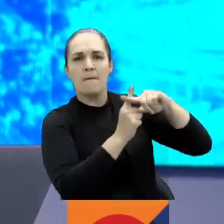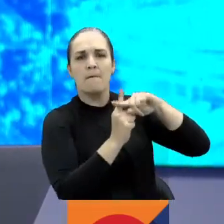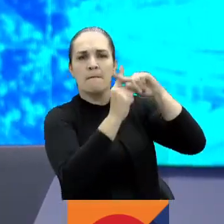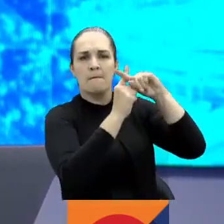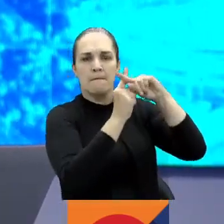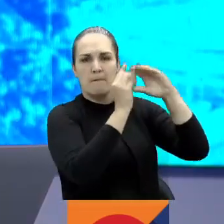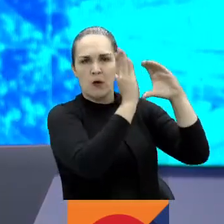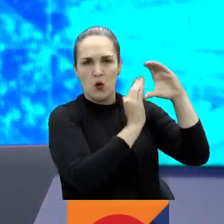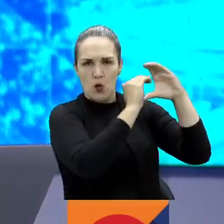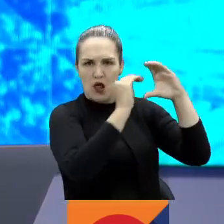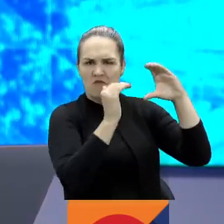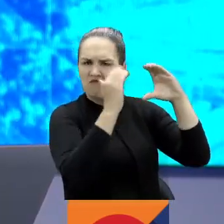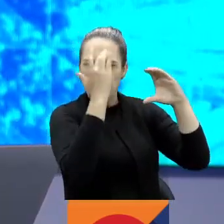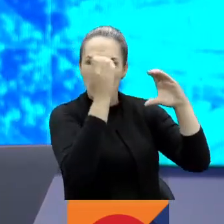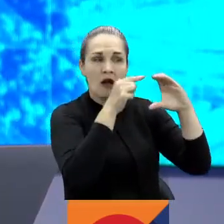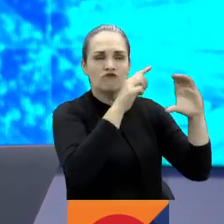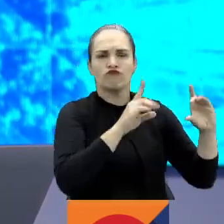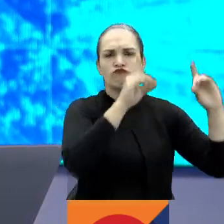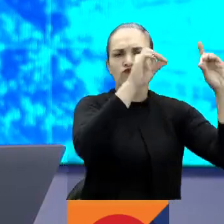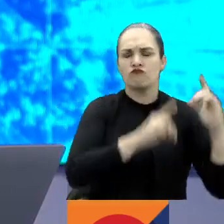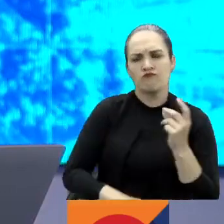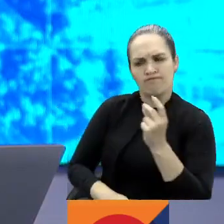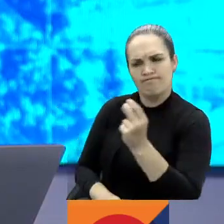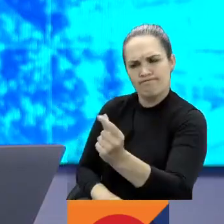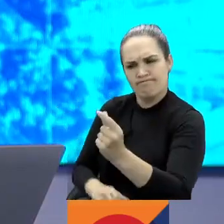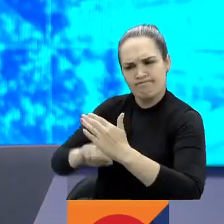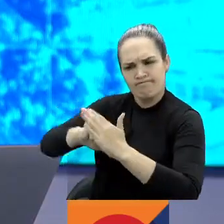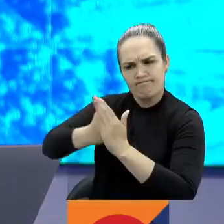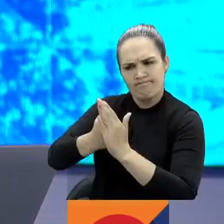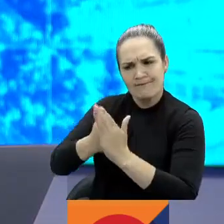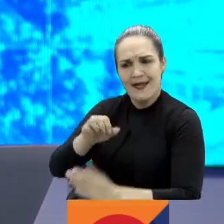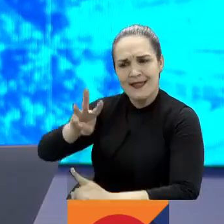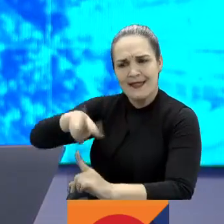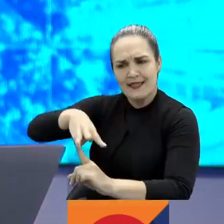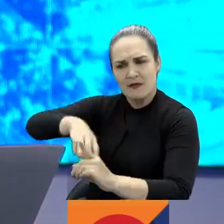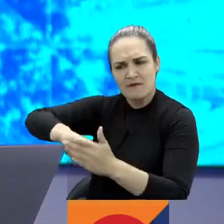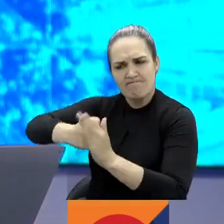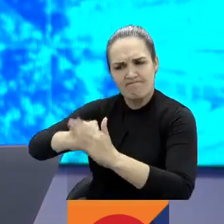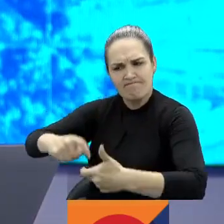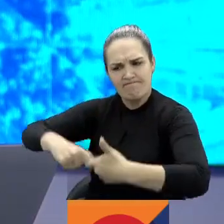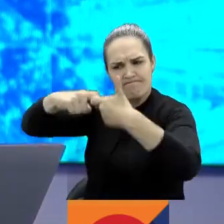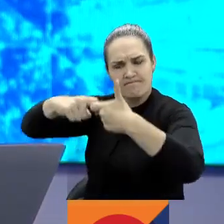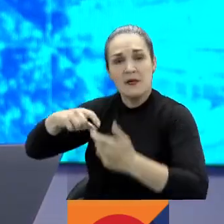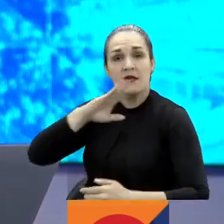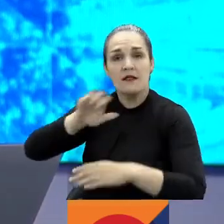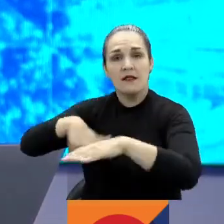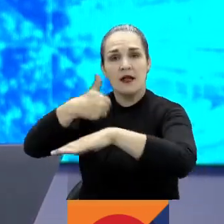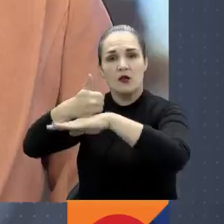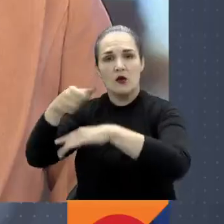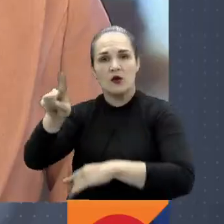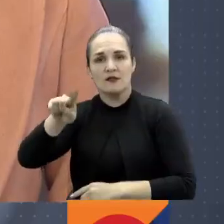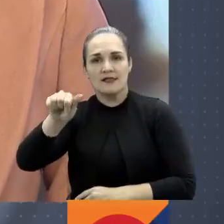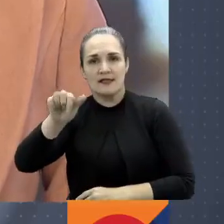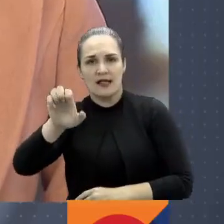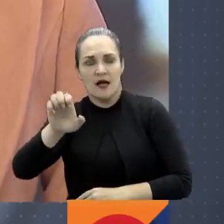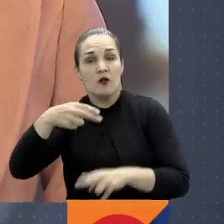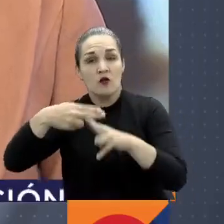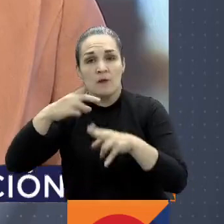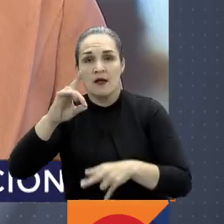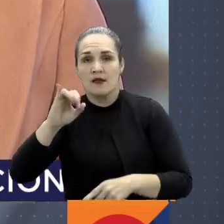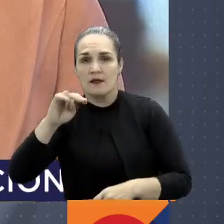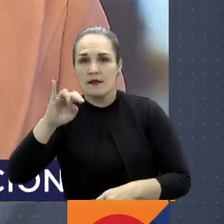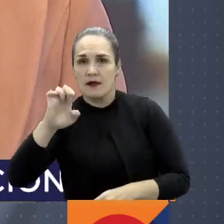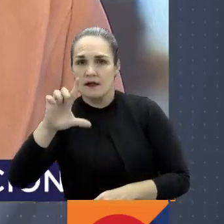General de la Nación por la decisión de suspender por tres meses al director de la SAE, Daniel Rojas. Luisa Barberi, buenas